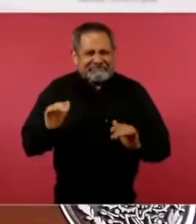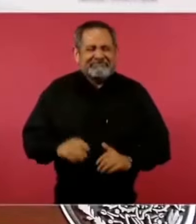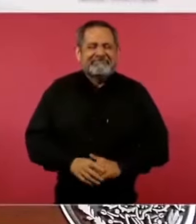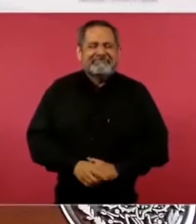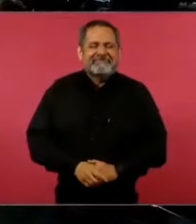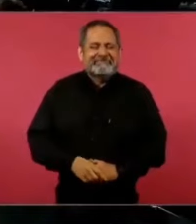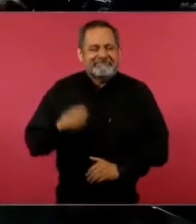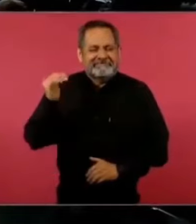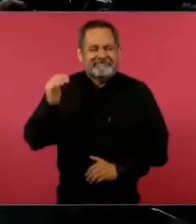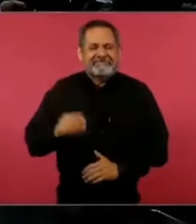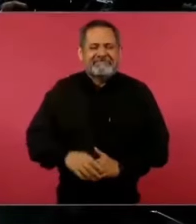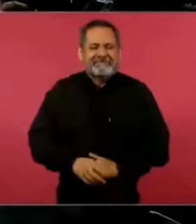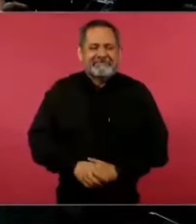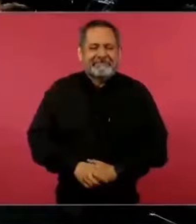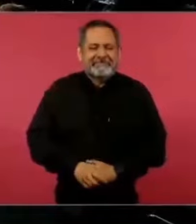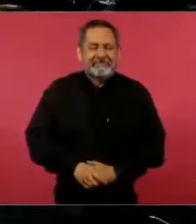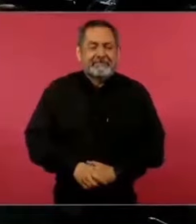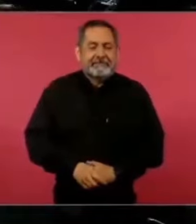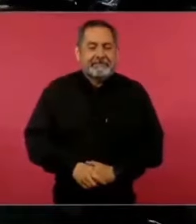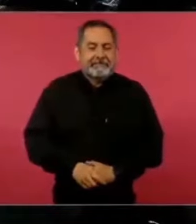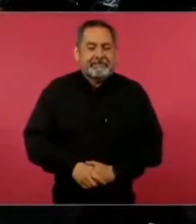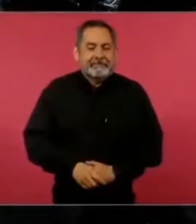Adiós, adiós. Adiós.